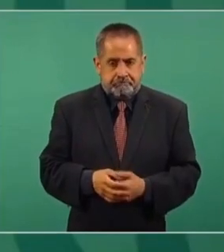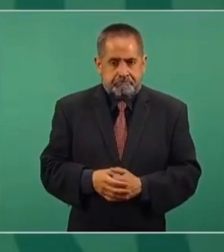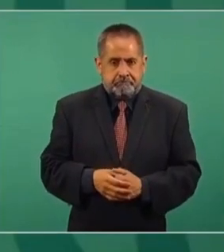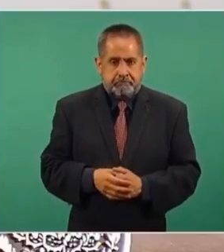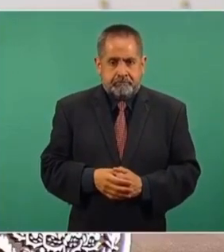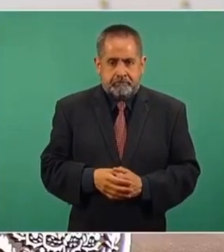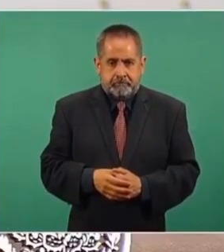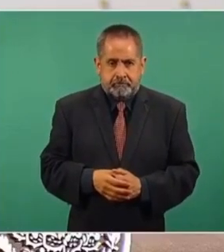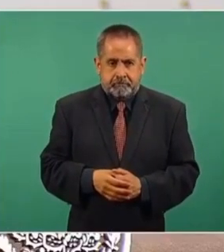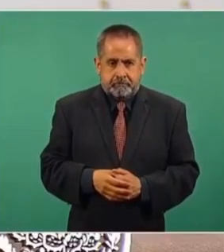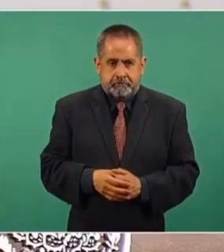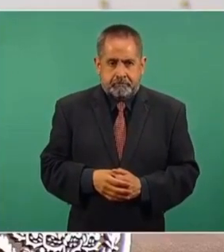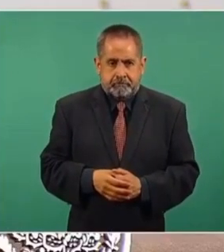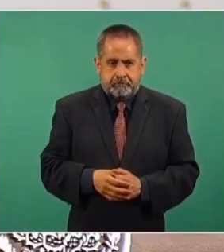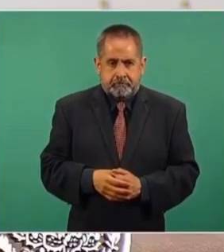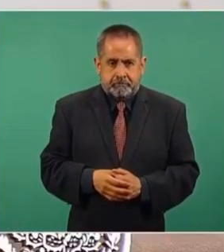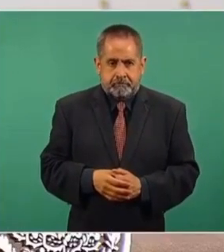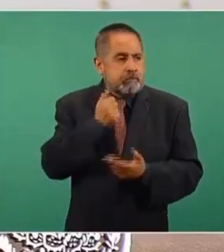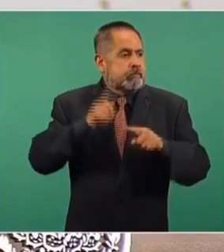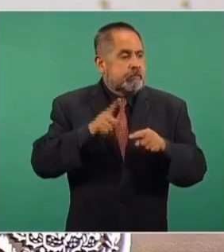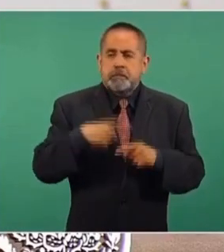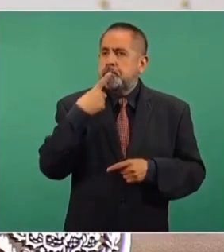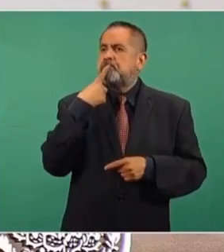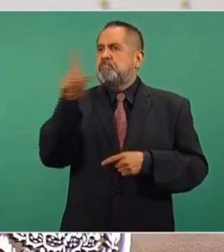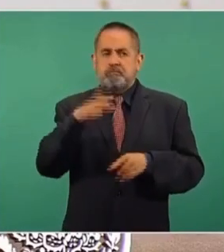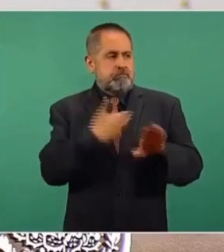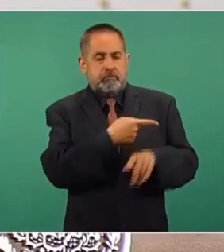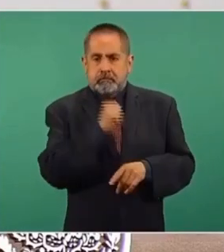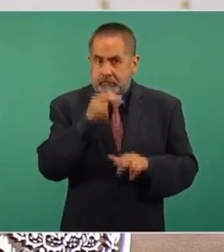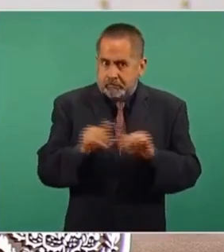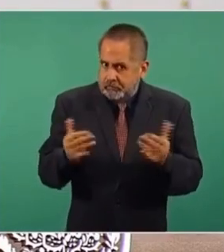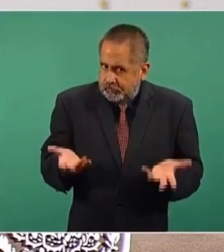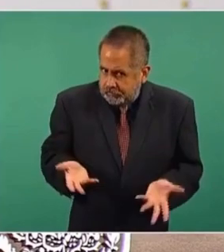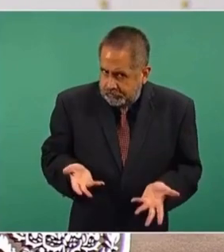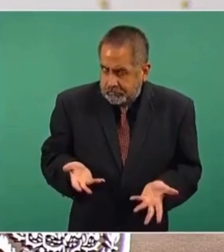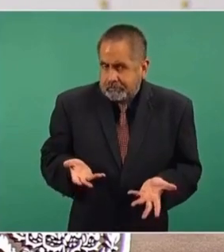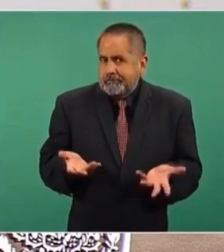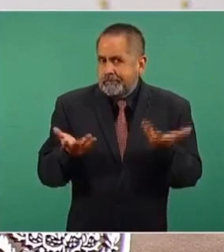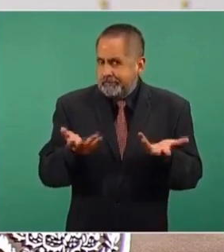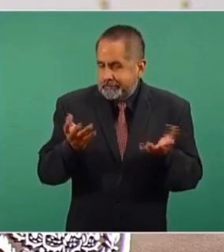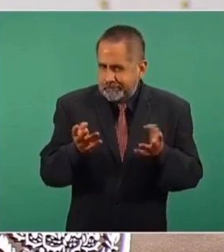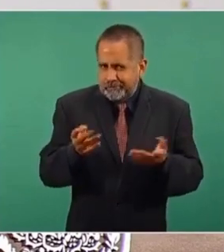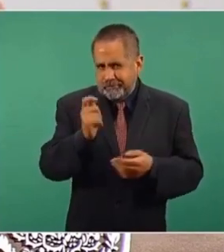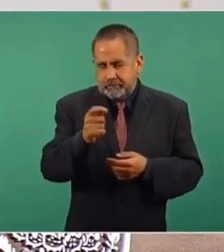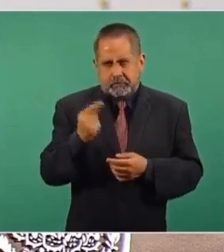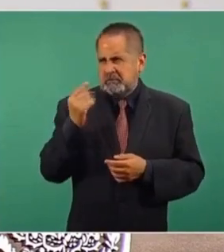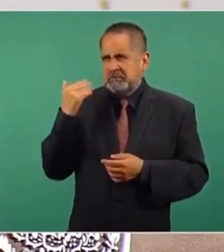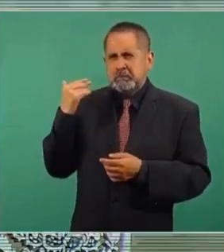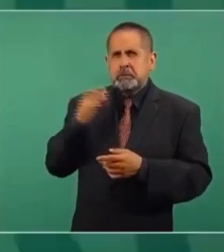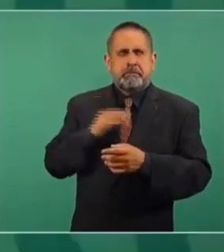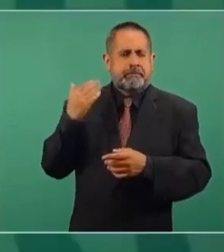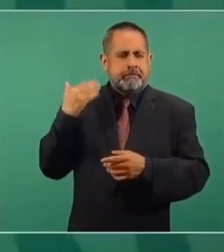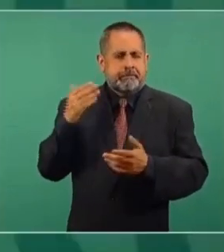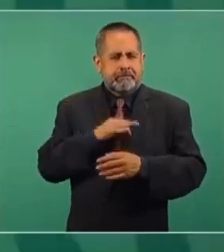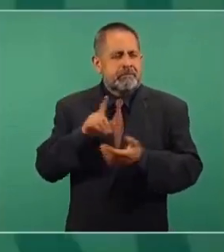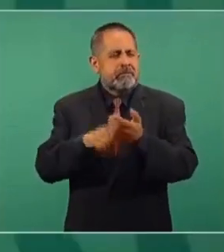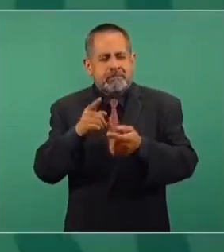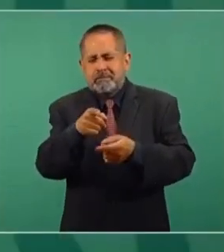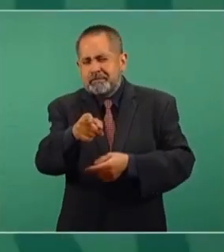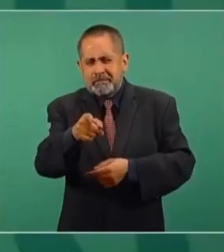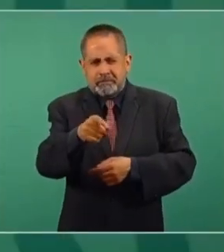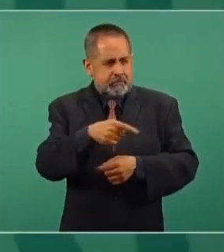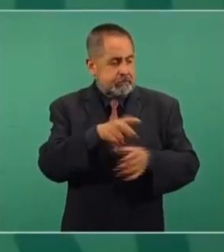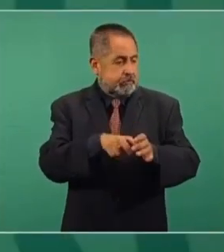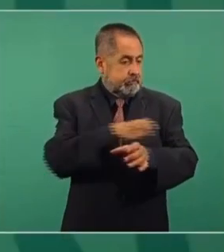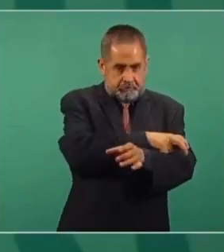al parecer no hay denuncias. Al menos hasta hace... ¿Cuándo salió el